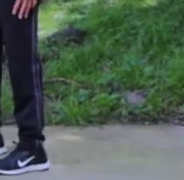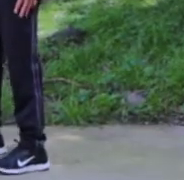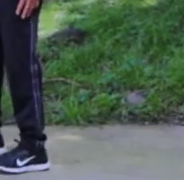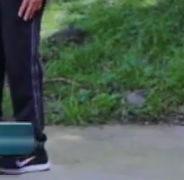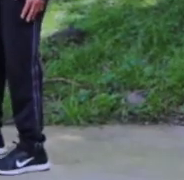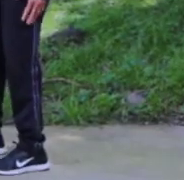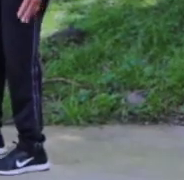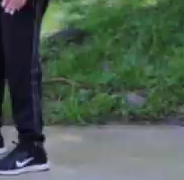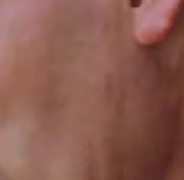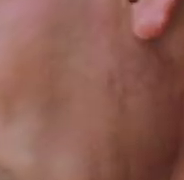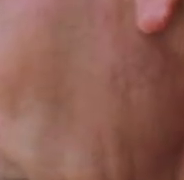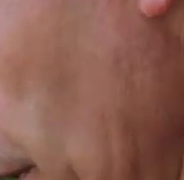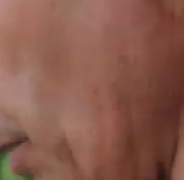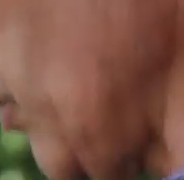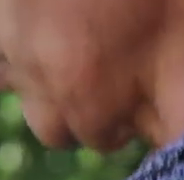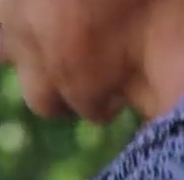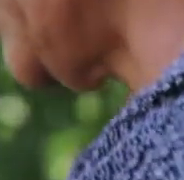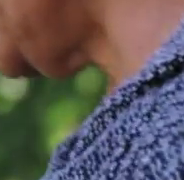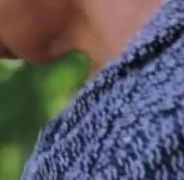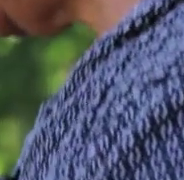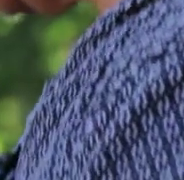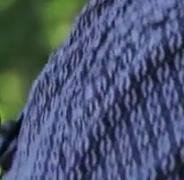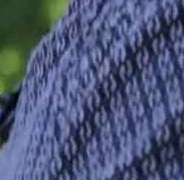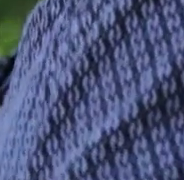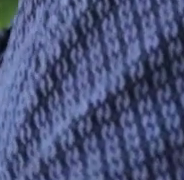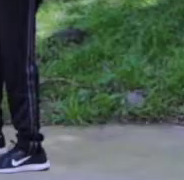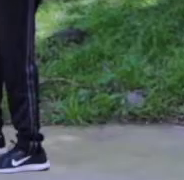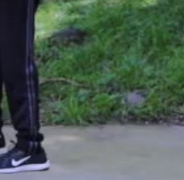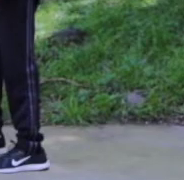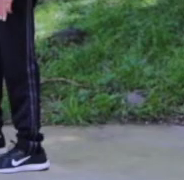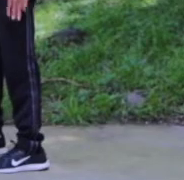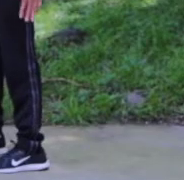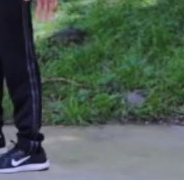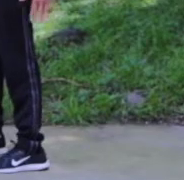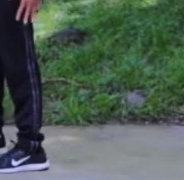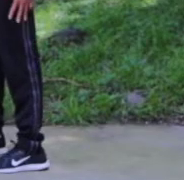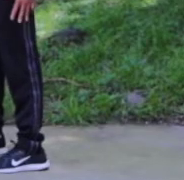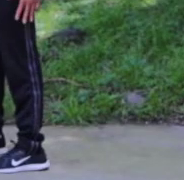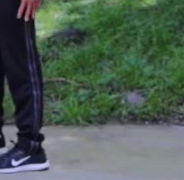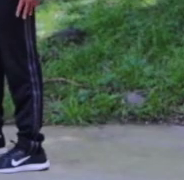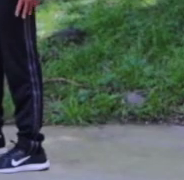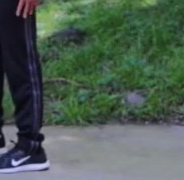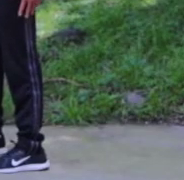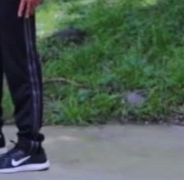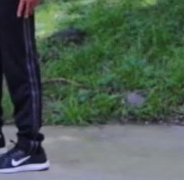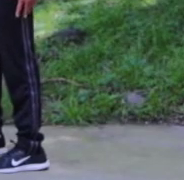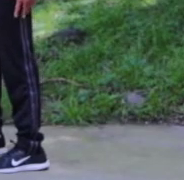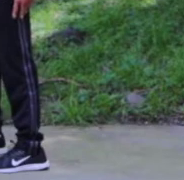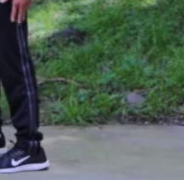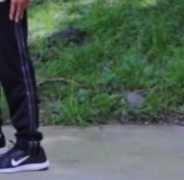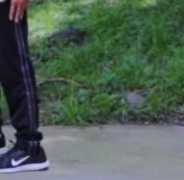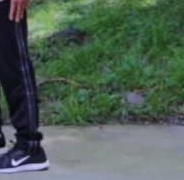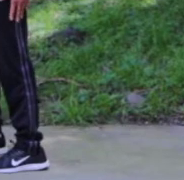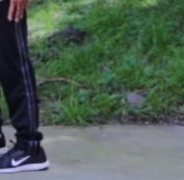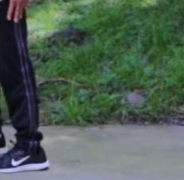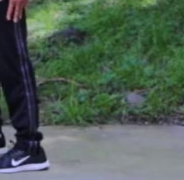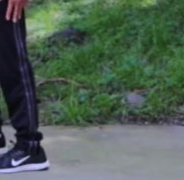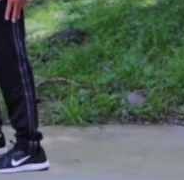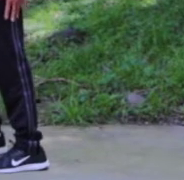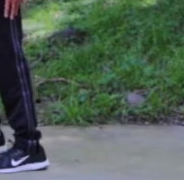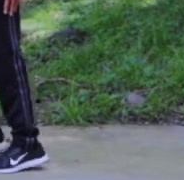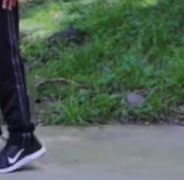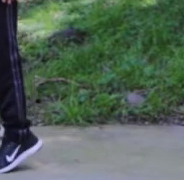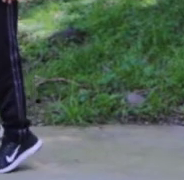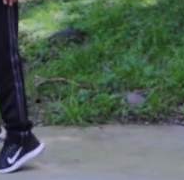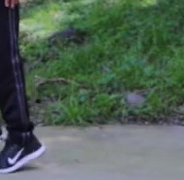Y lo que vamos a hacer es meter las puntas hacia adentro. Y nos paramos derecho. Y hacemos la elevación de